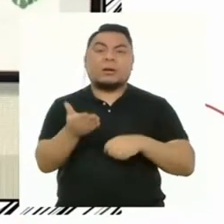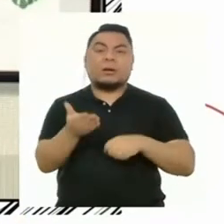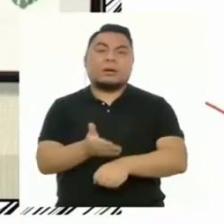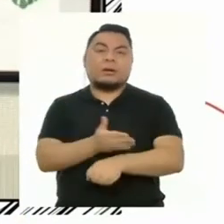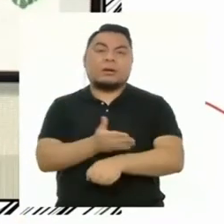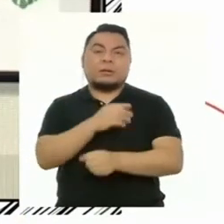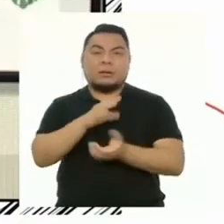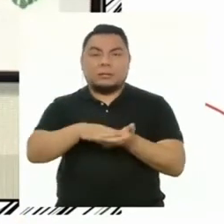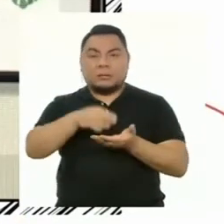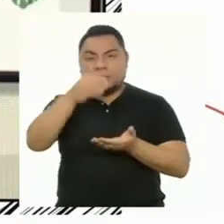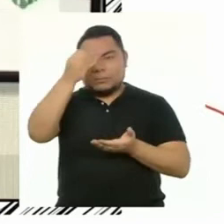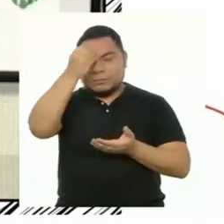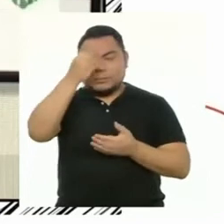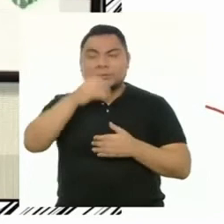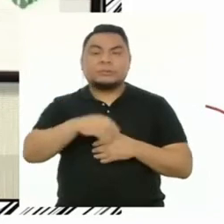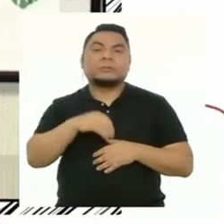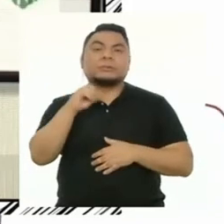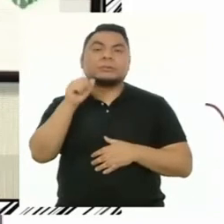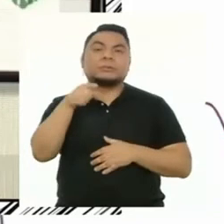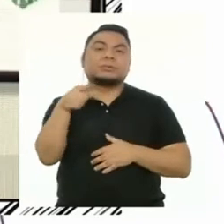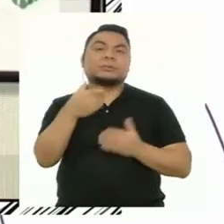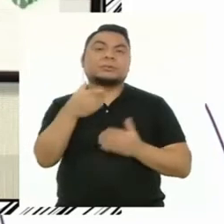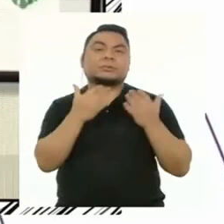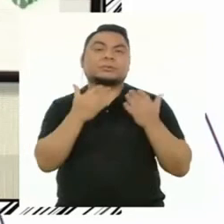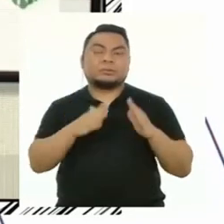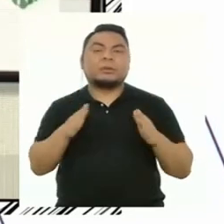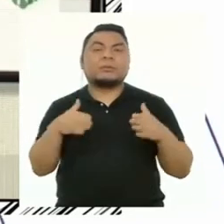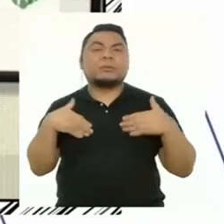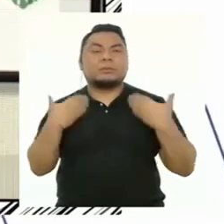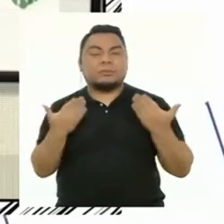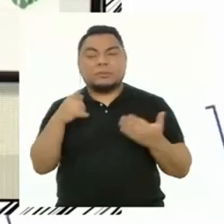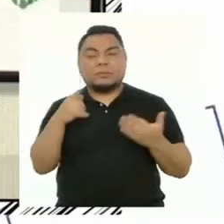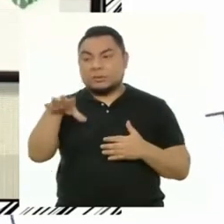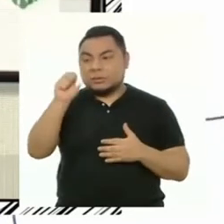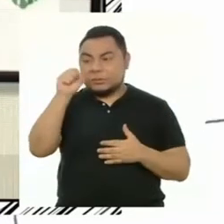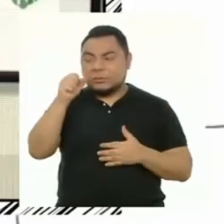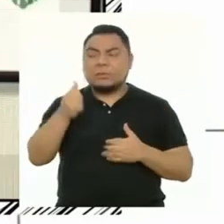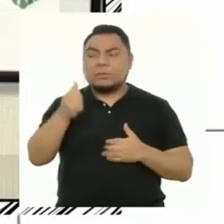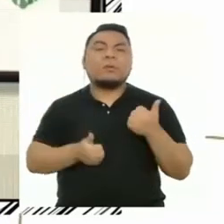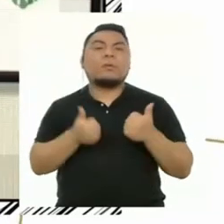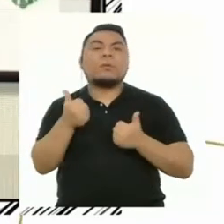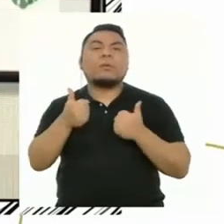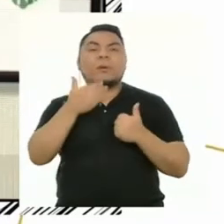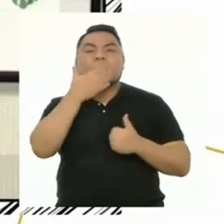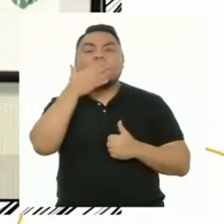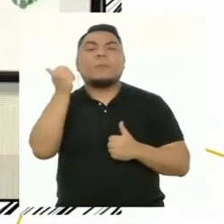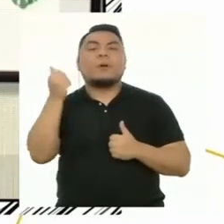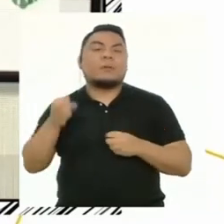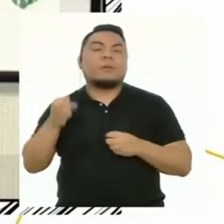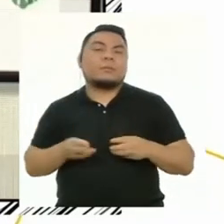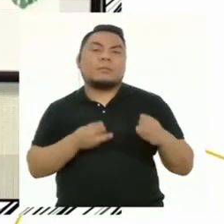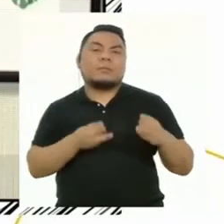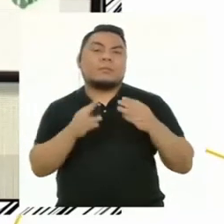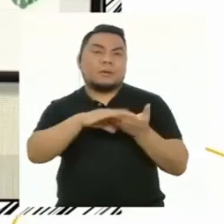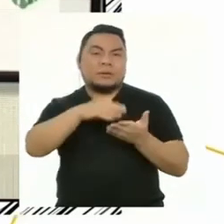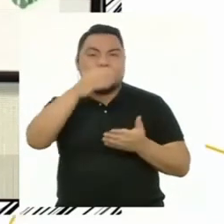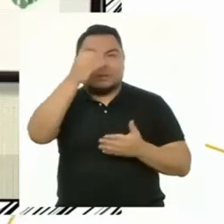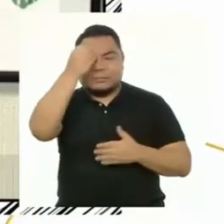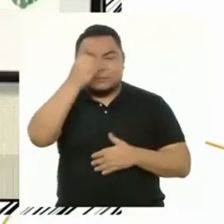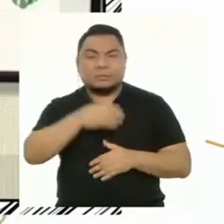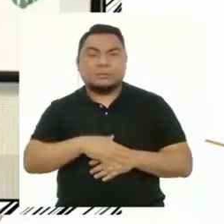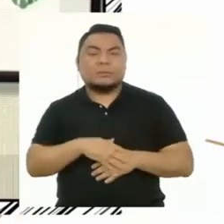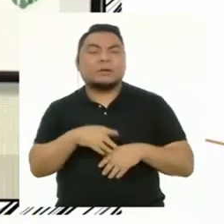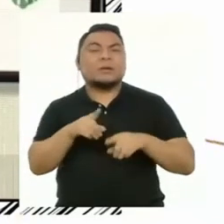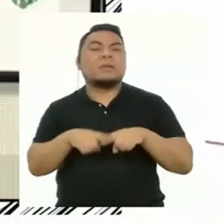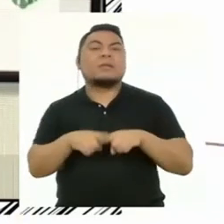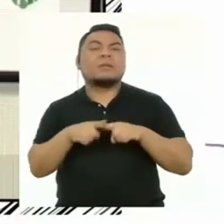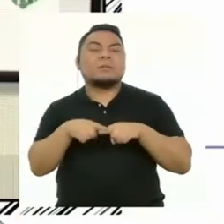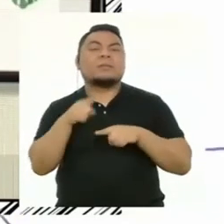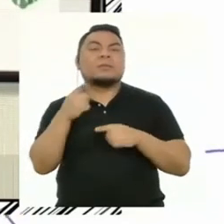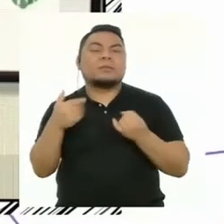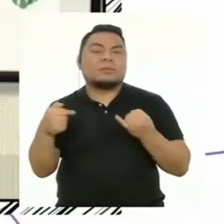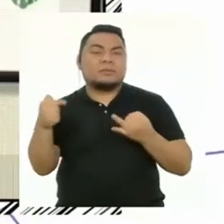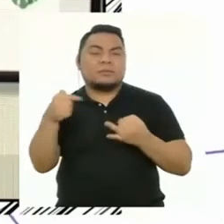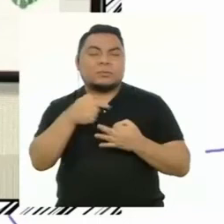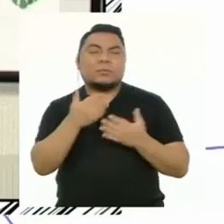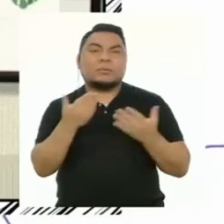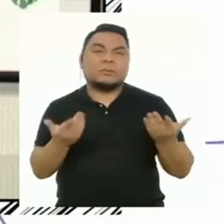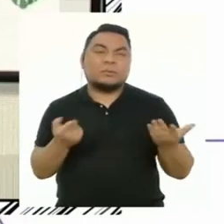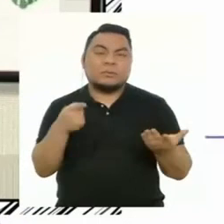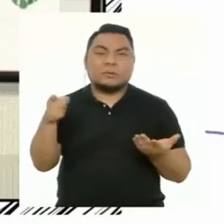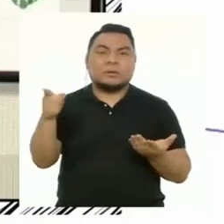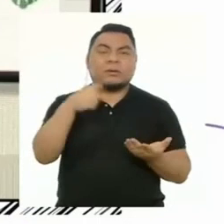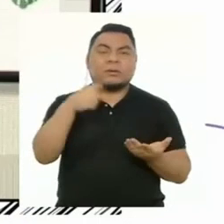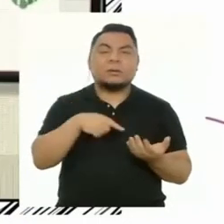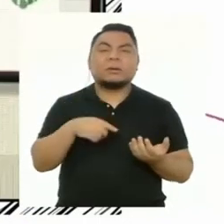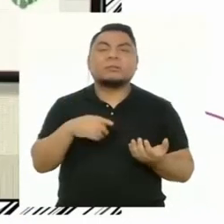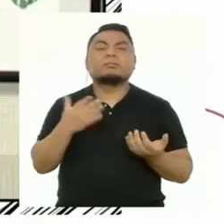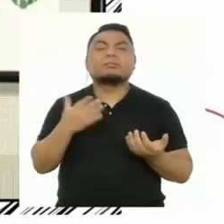avanza en su proceso de aprendizaje, los estudiantes van a poder ir descubriendo cuál es su mejor forma de aprender, dependiendo de las condiciones tales